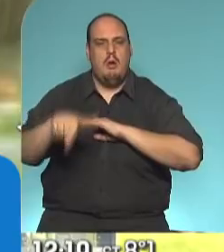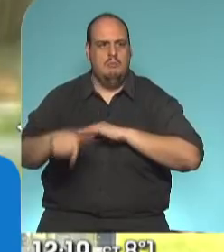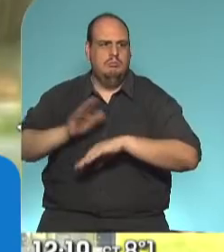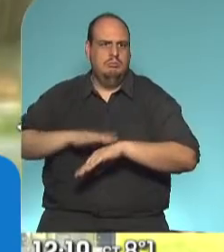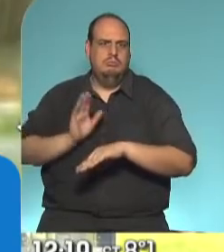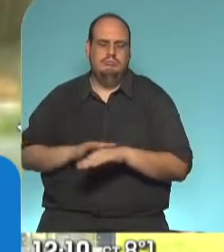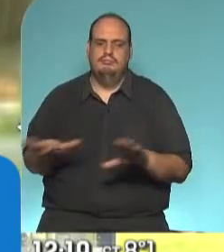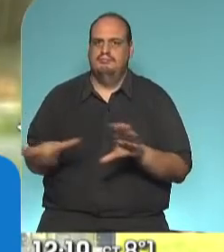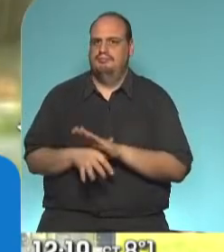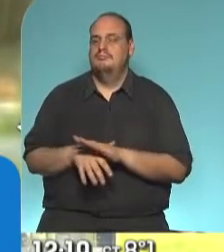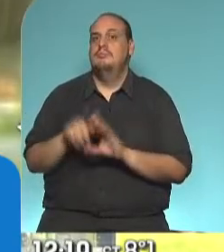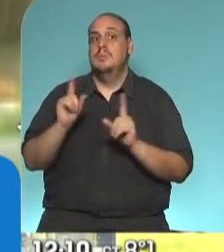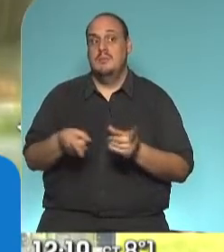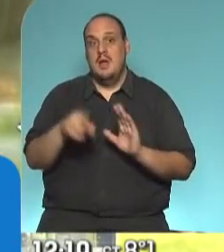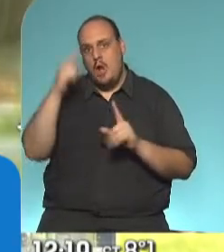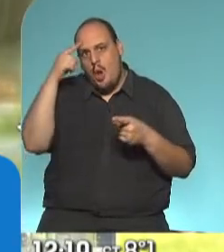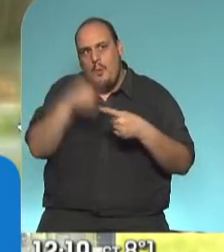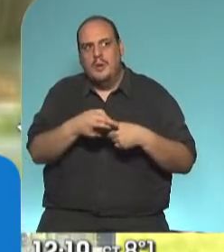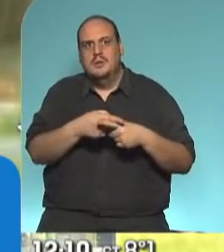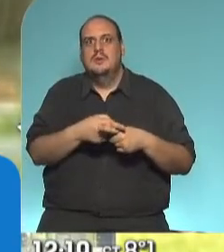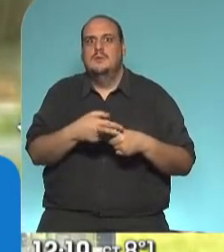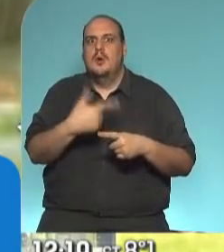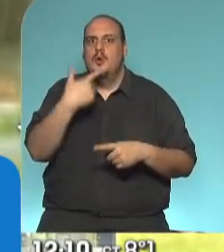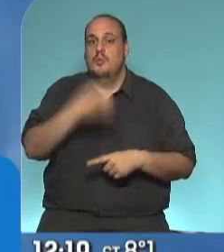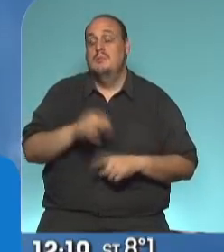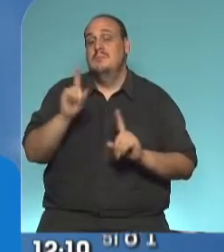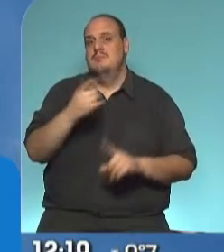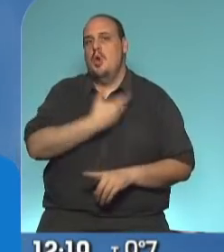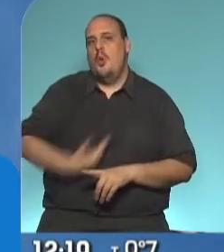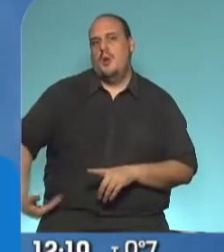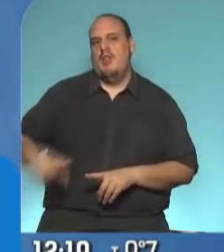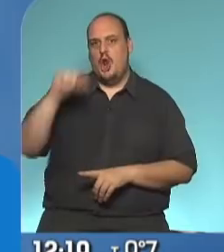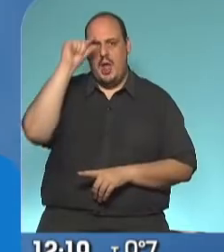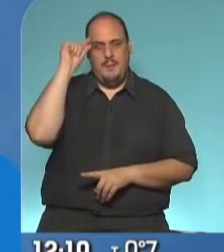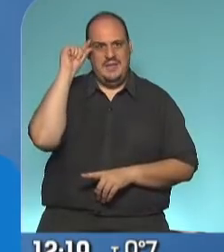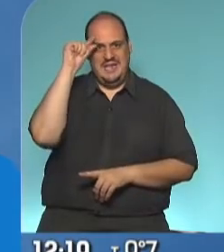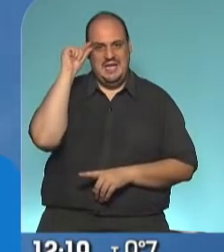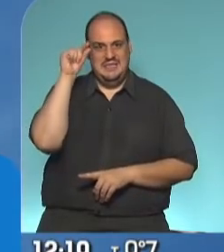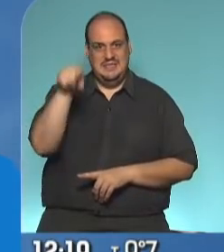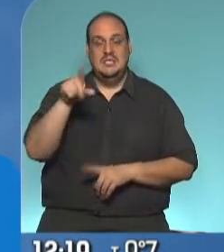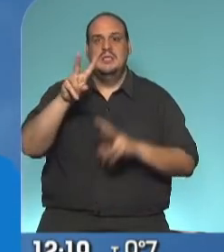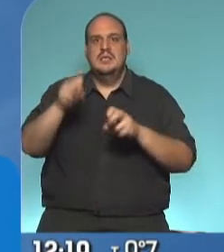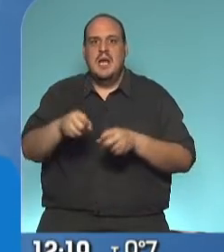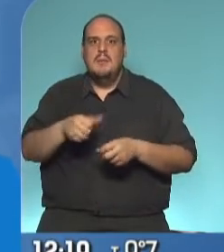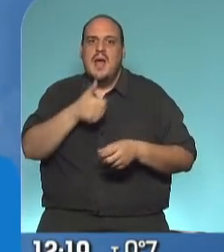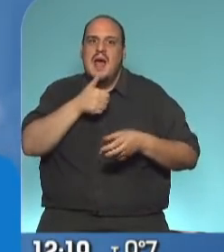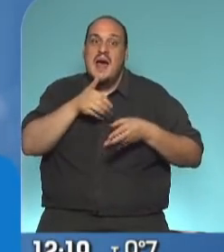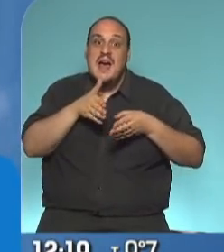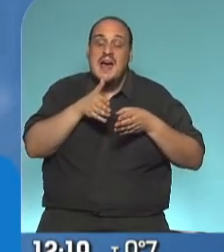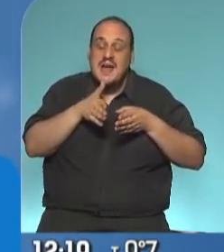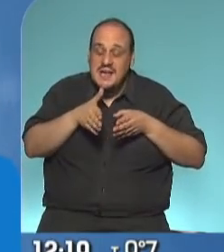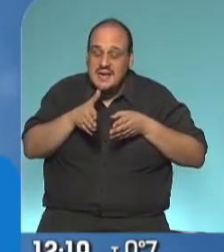ritmo, cumpliendo con un objetivo del Gobernador Jorge Capitanich, esa trama urbana resistencia tan